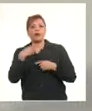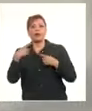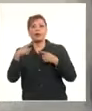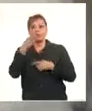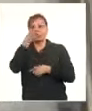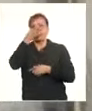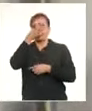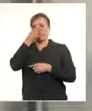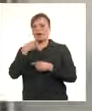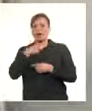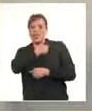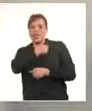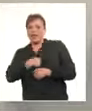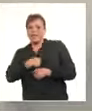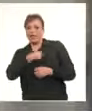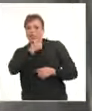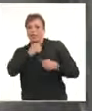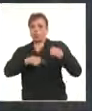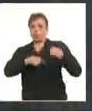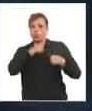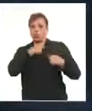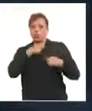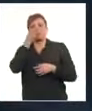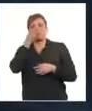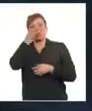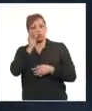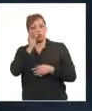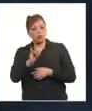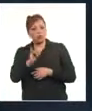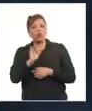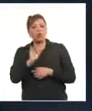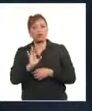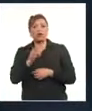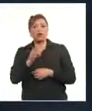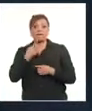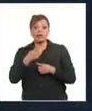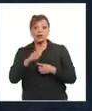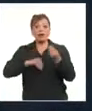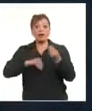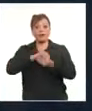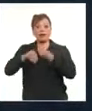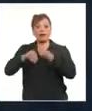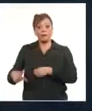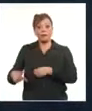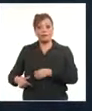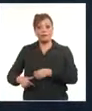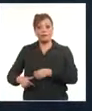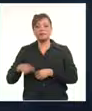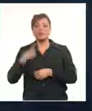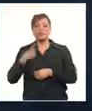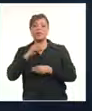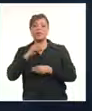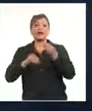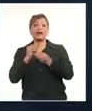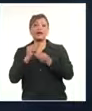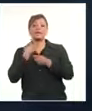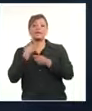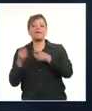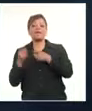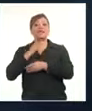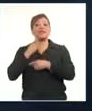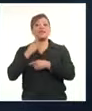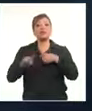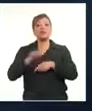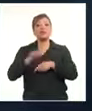es un acero inoxidable que se compró, un acero certificado de origen, que se certifica en traslado y cuando llega aquí a este país, lo